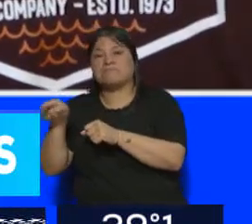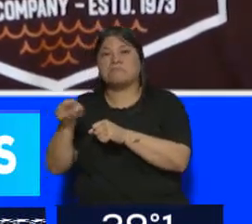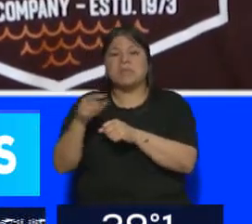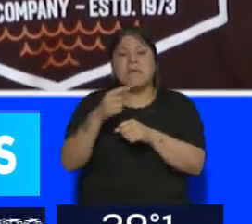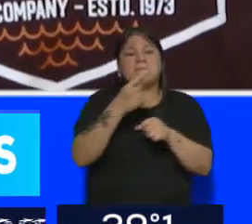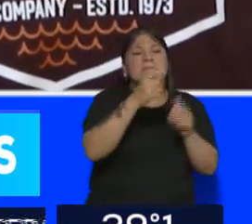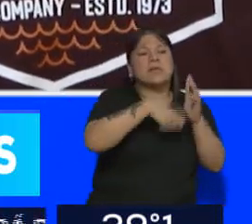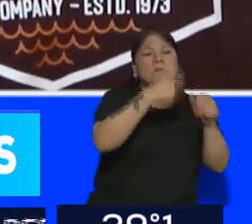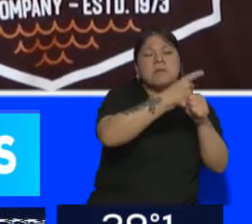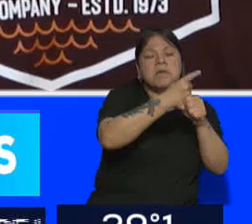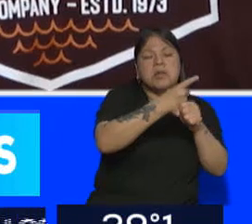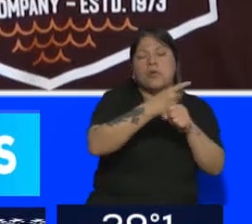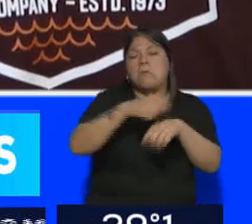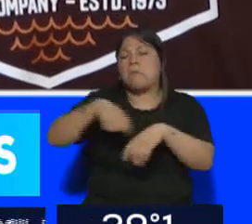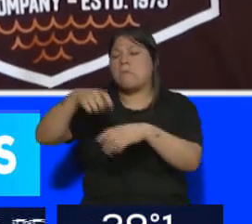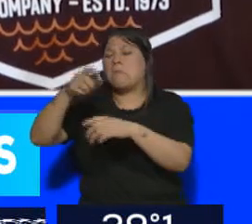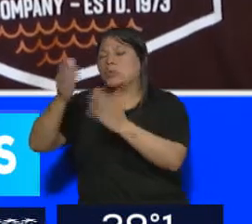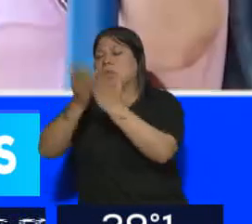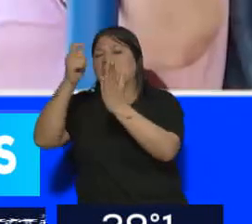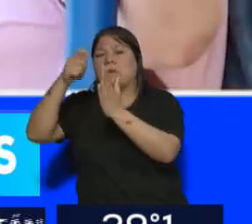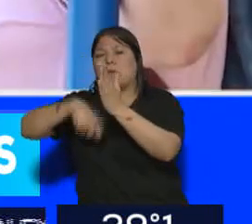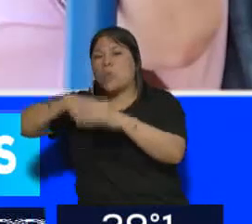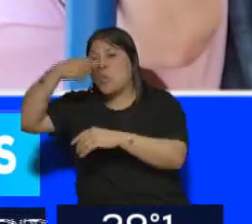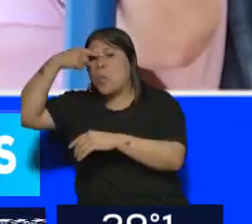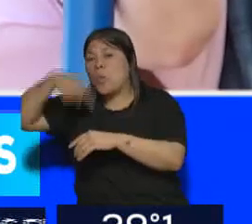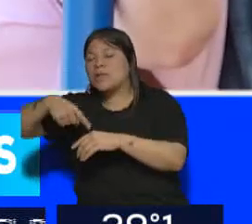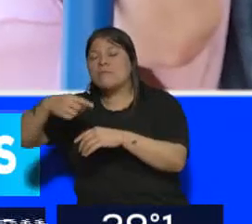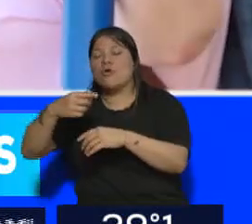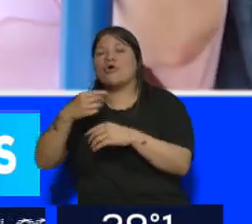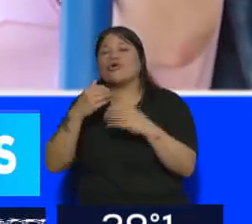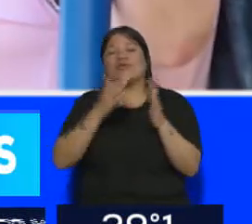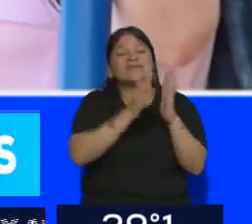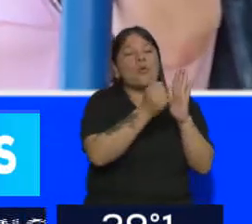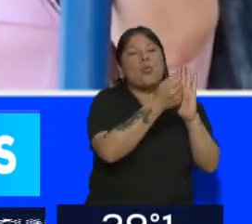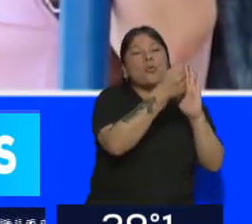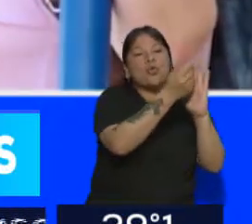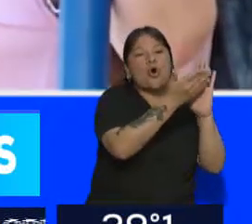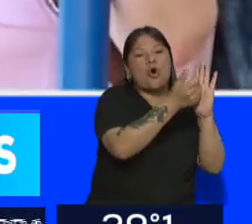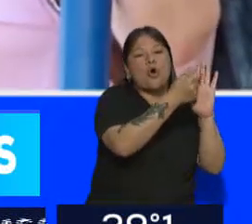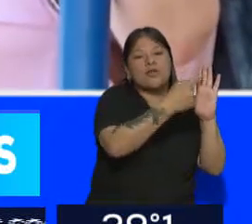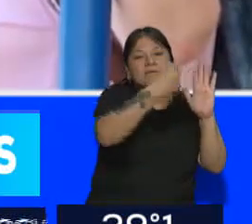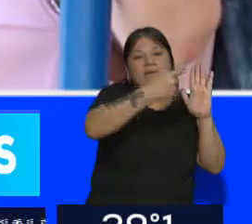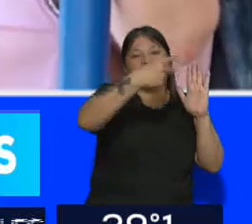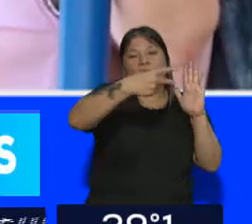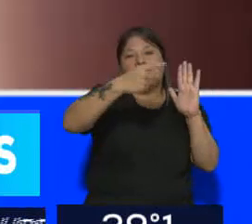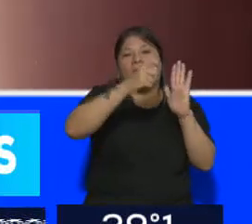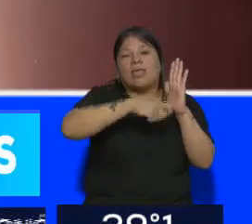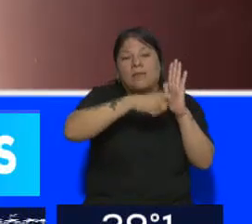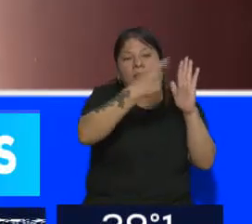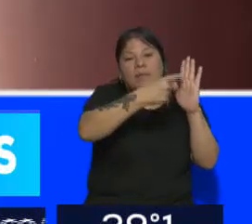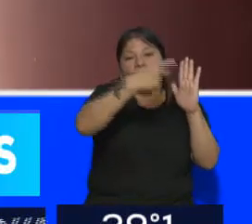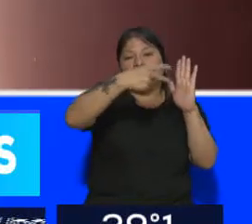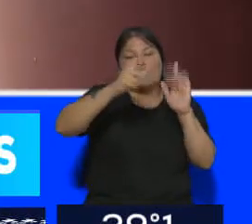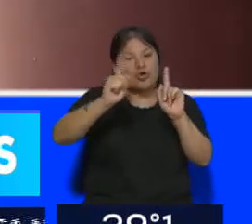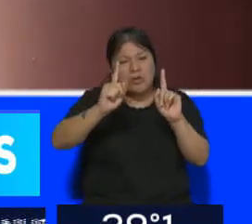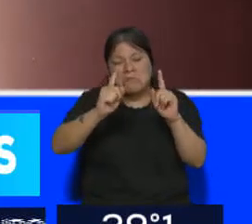que se inscribió último es un número aleatorio, es decir, que no va teniendo una correlación en cuanto al orden de inscripción ¿y